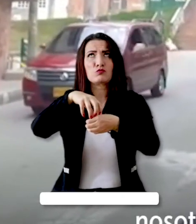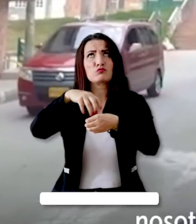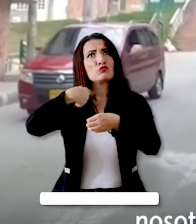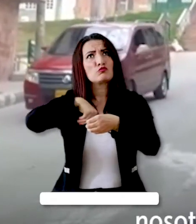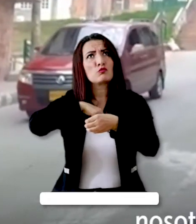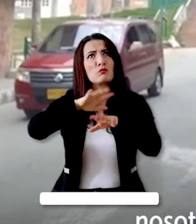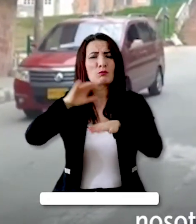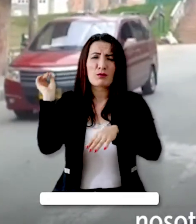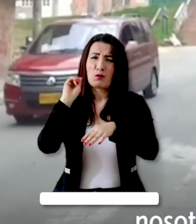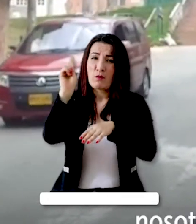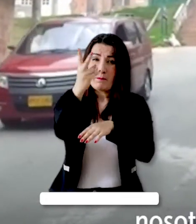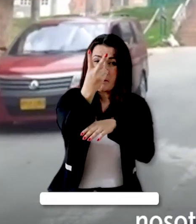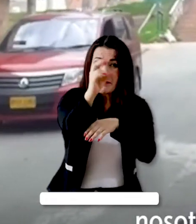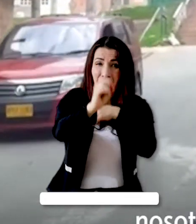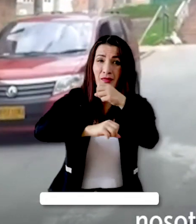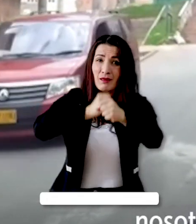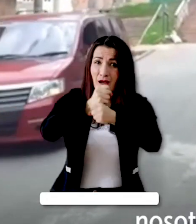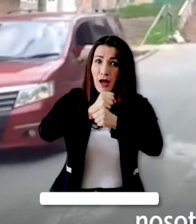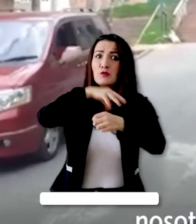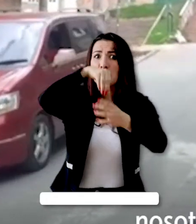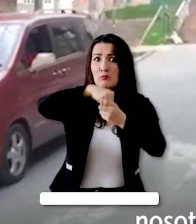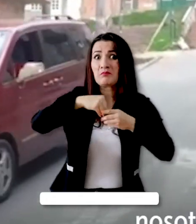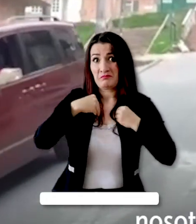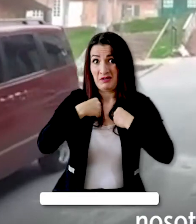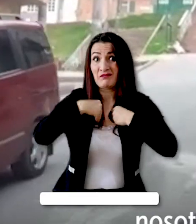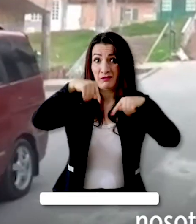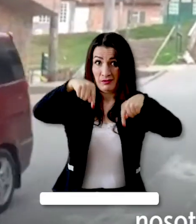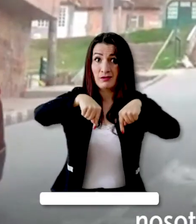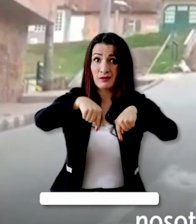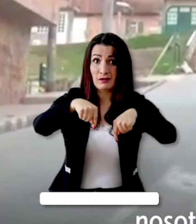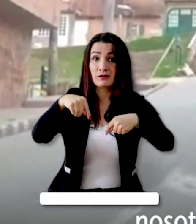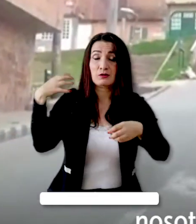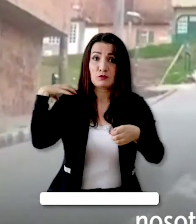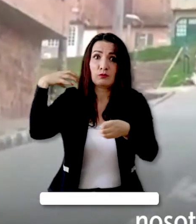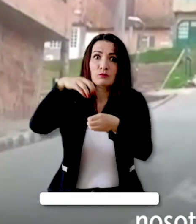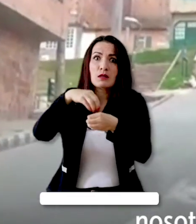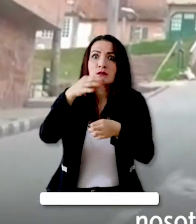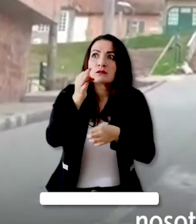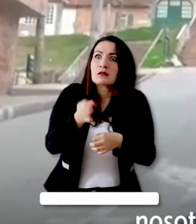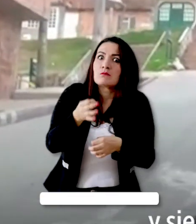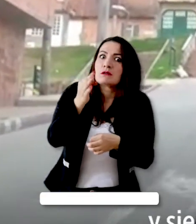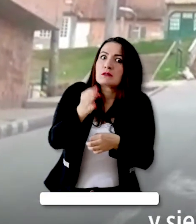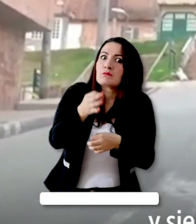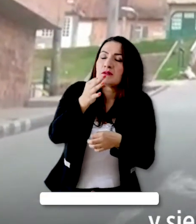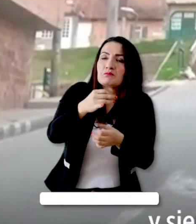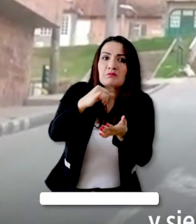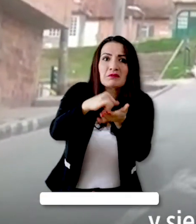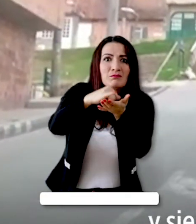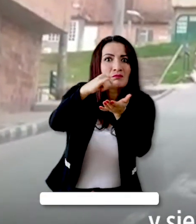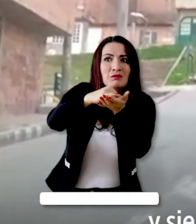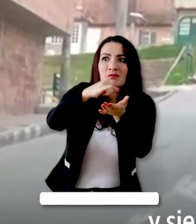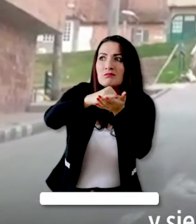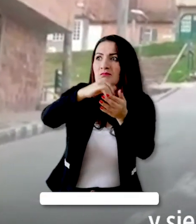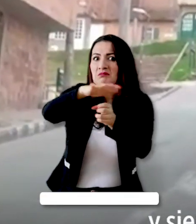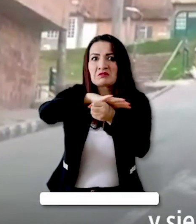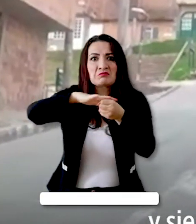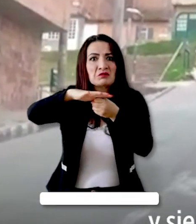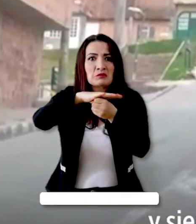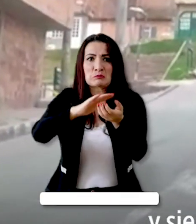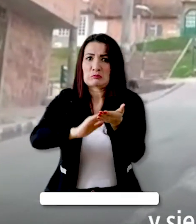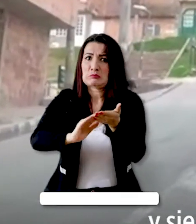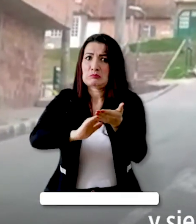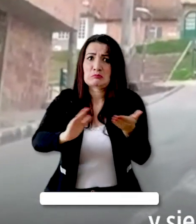Nosotros llevamos 20 años habitando el sector y siempre hemos tenido la misma